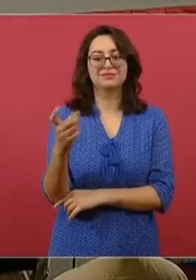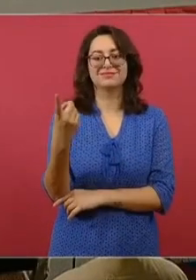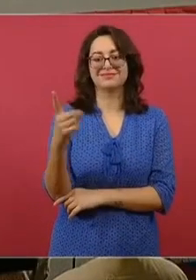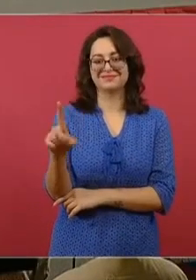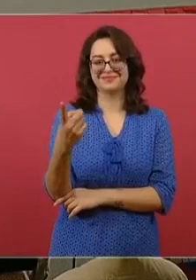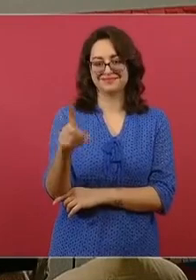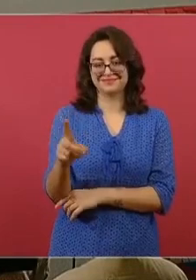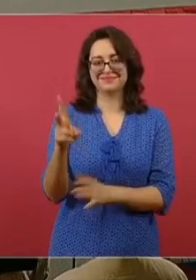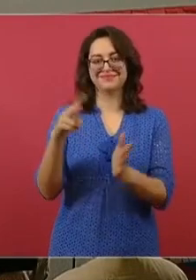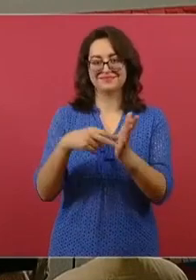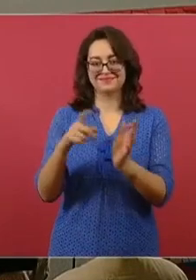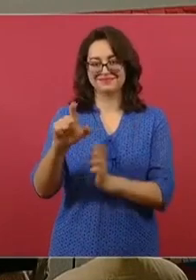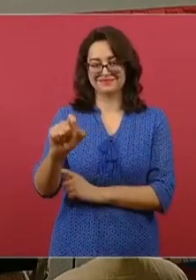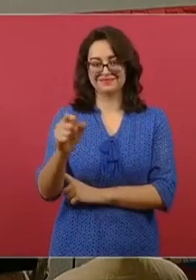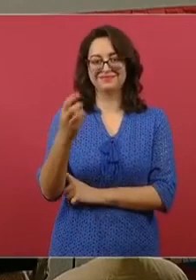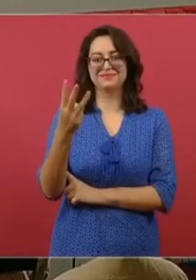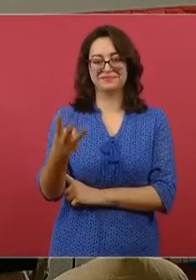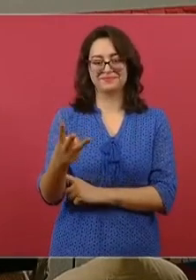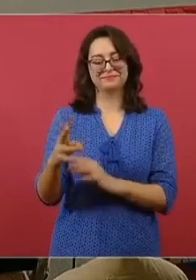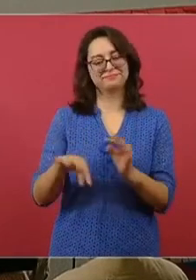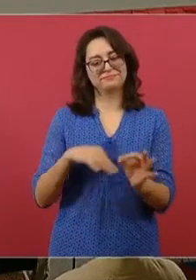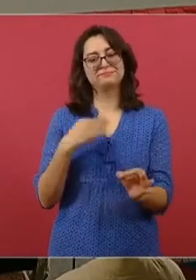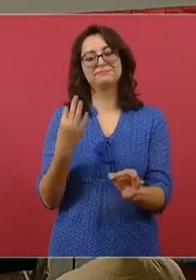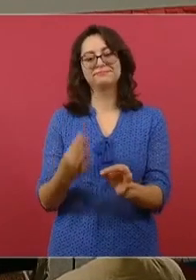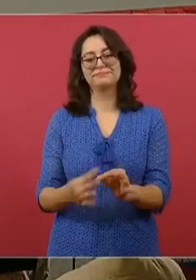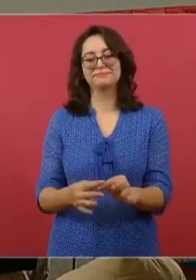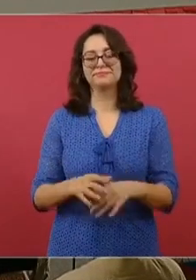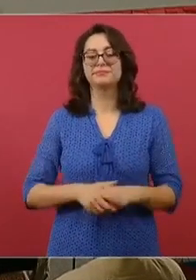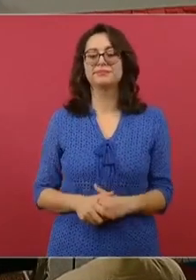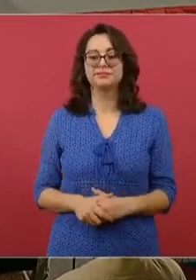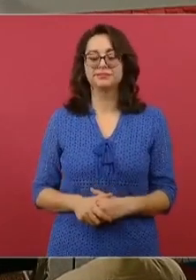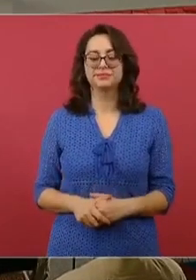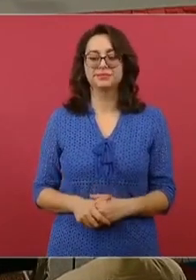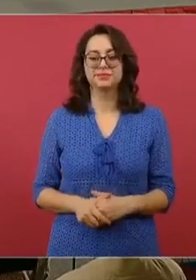2023. Es cuanto, Presidente. Gracias. Gracias. Gracias. Gracias. Gracias. Gracias.